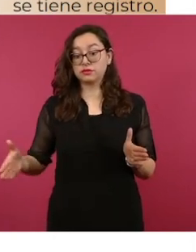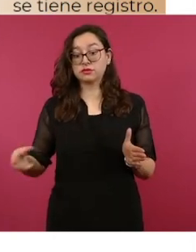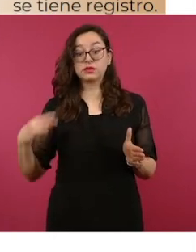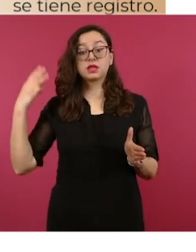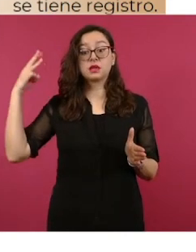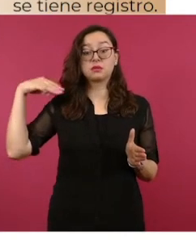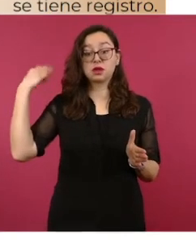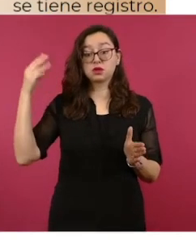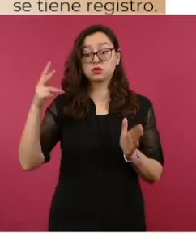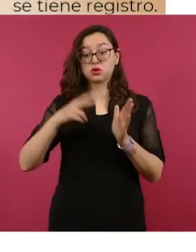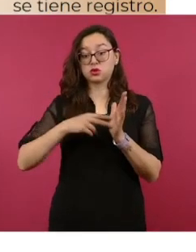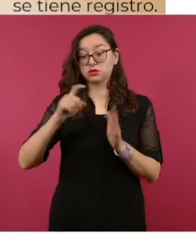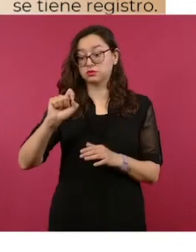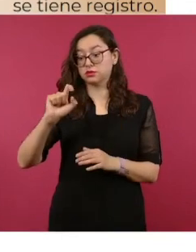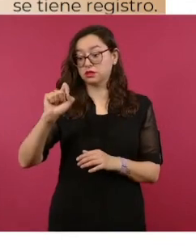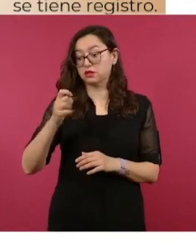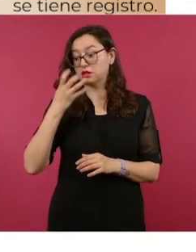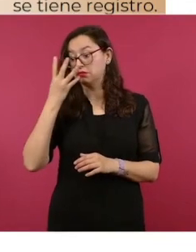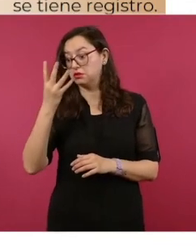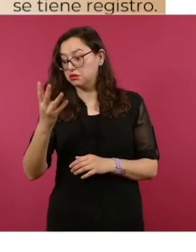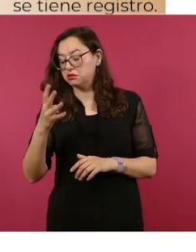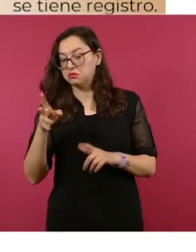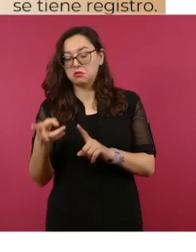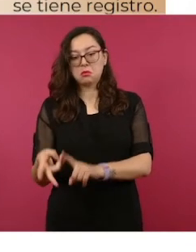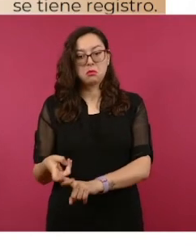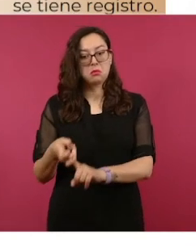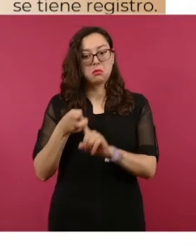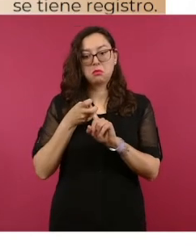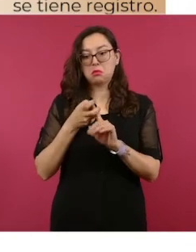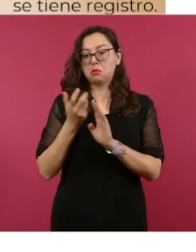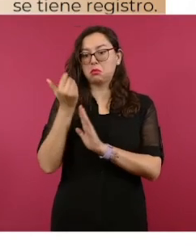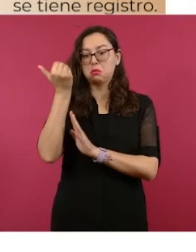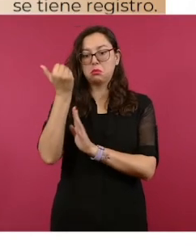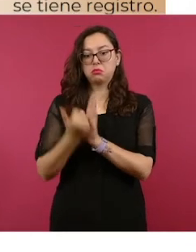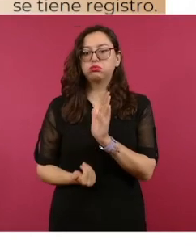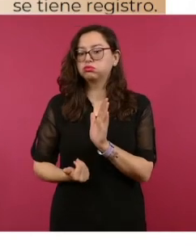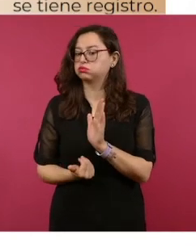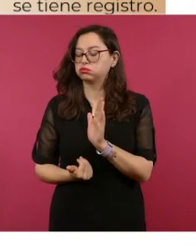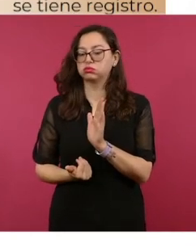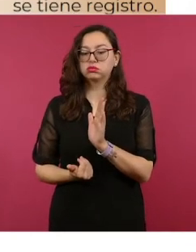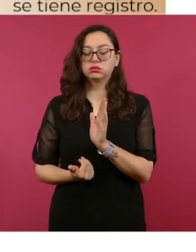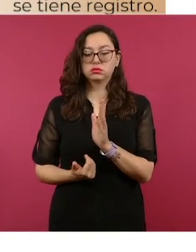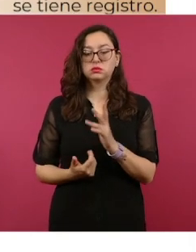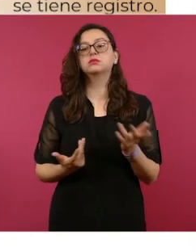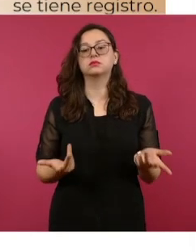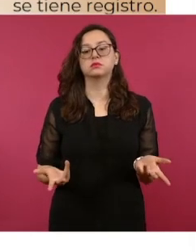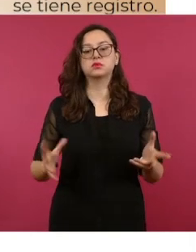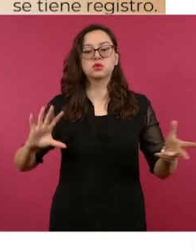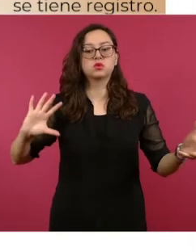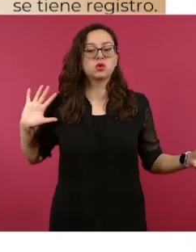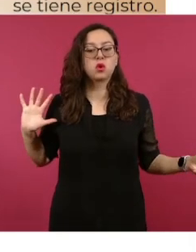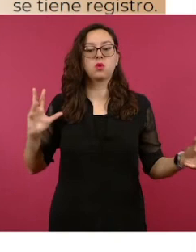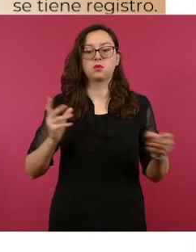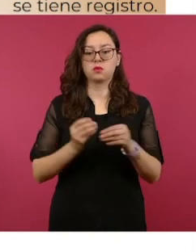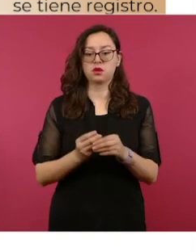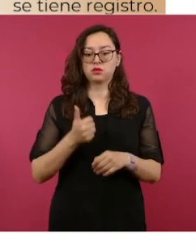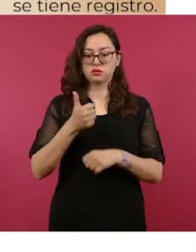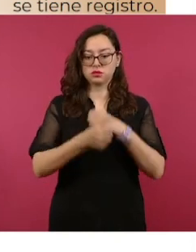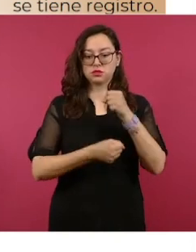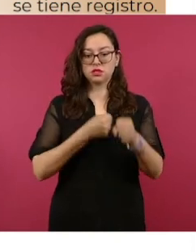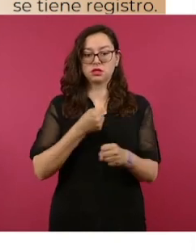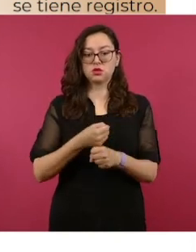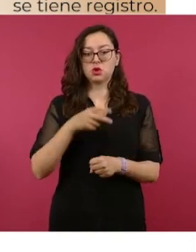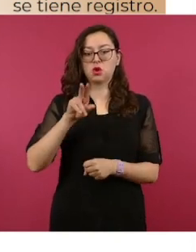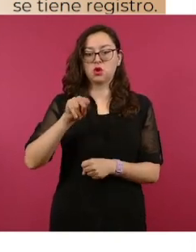bajo desde que se tiene registro, 82 por ciento de disminución en secuestros.